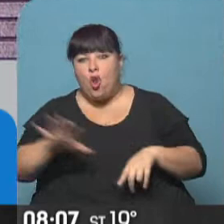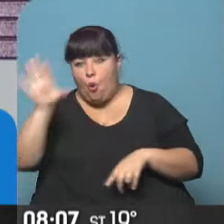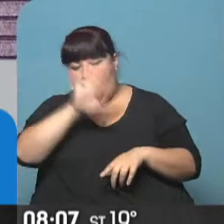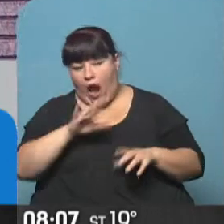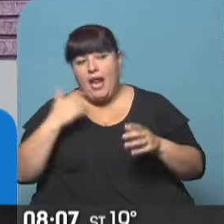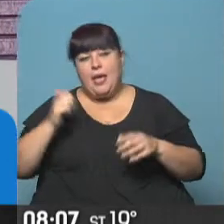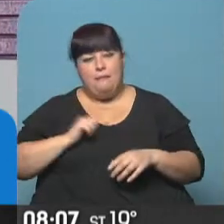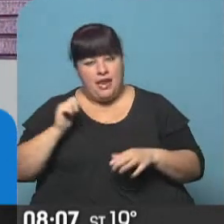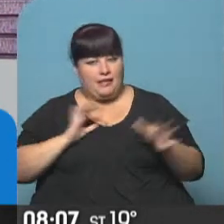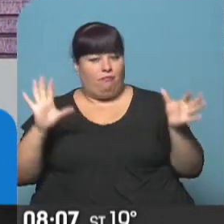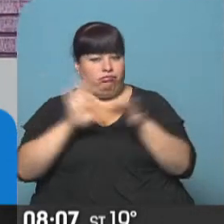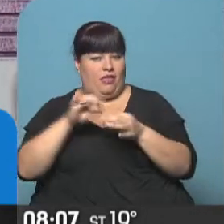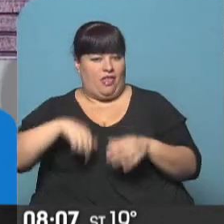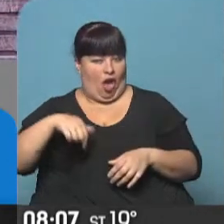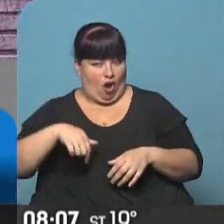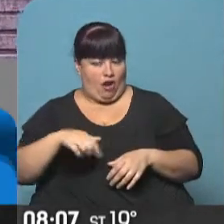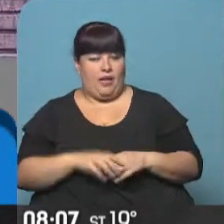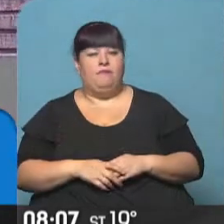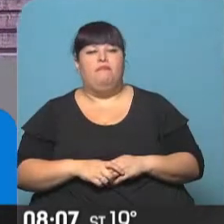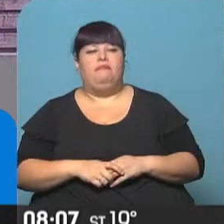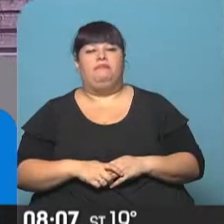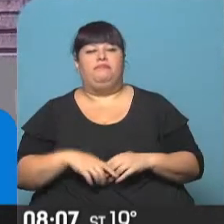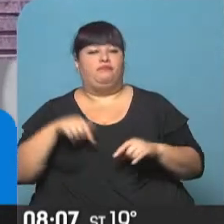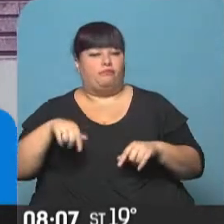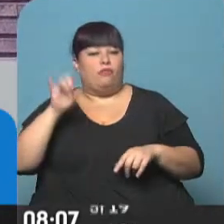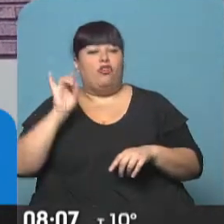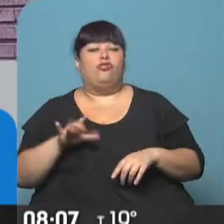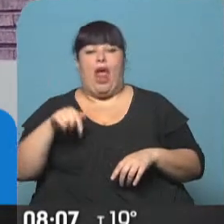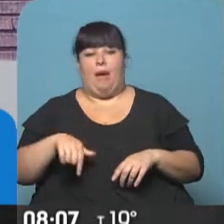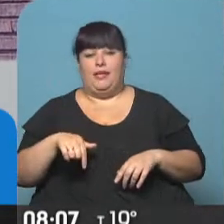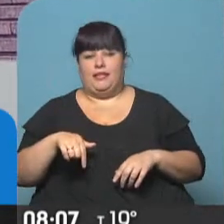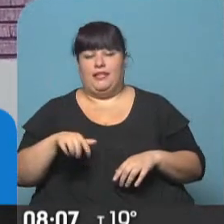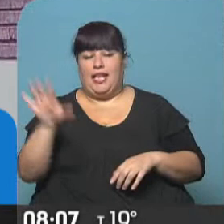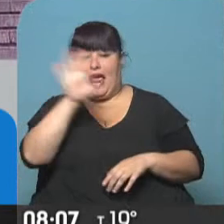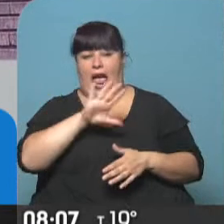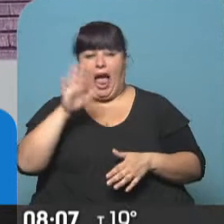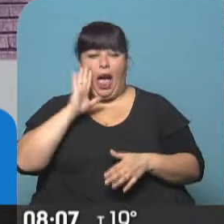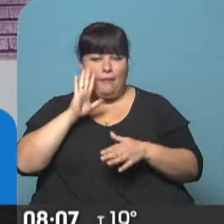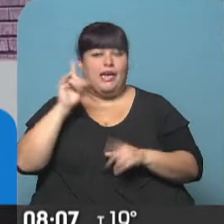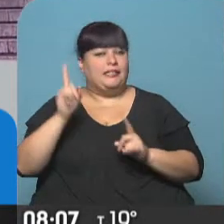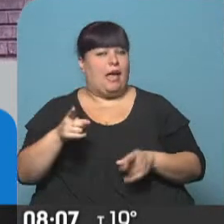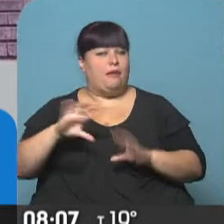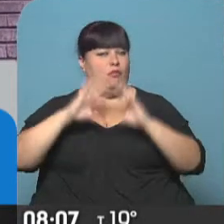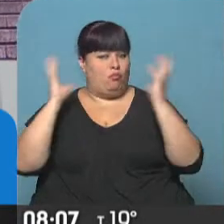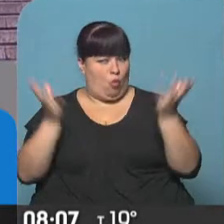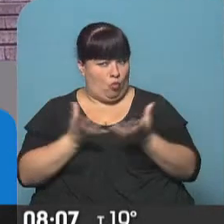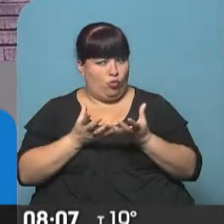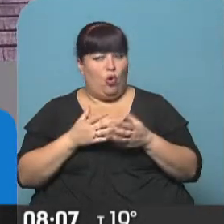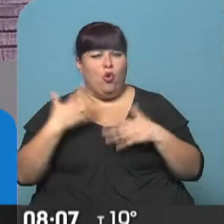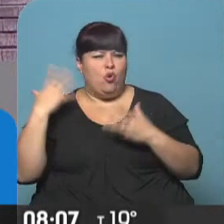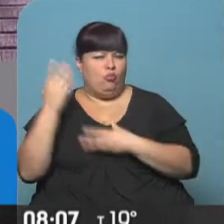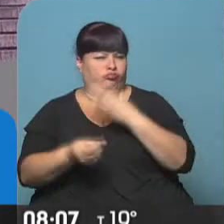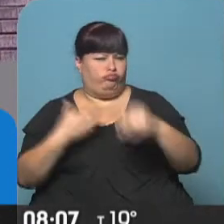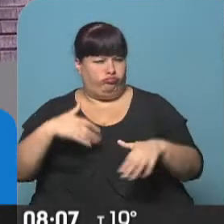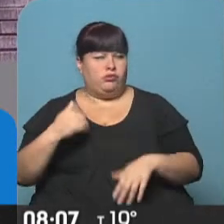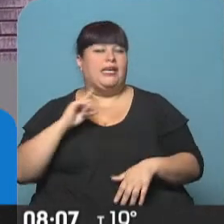diría yo, militares en la actualidad que se corren no solamente en el continente americano, sino en todo el mundo. Un gran operativo, decíamos,